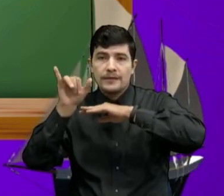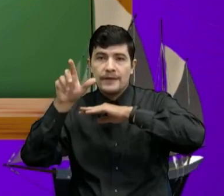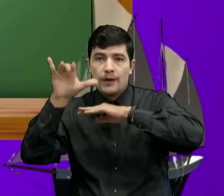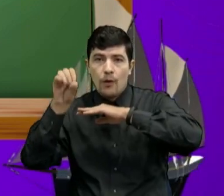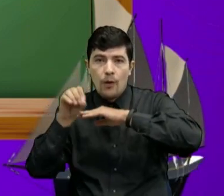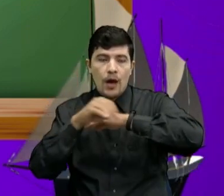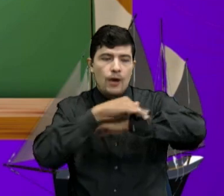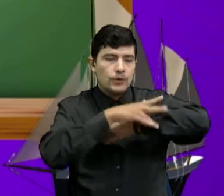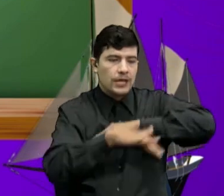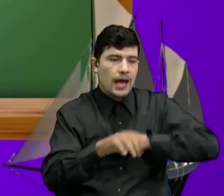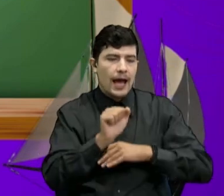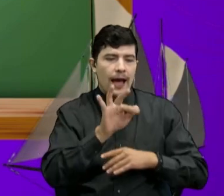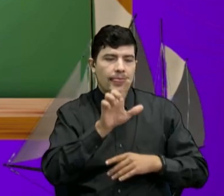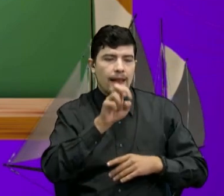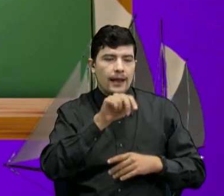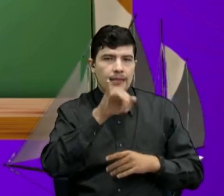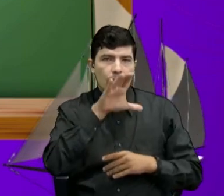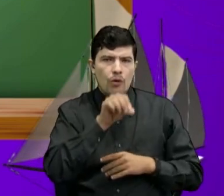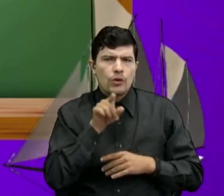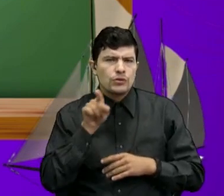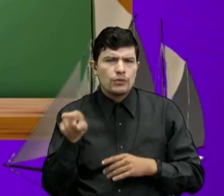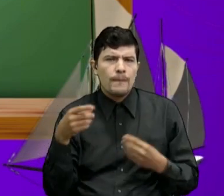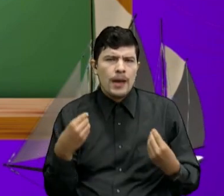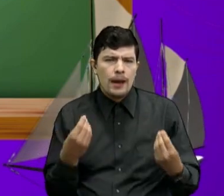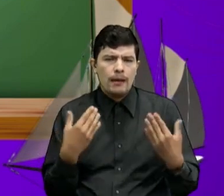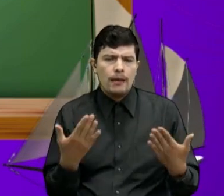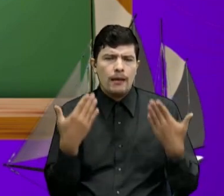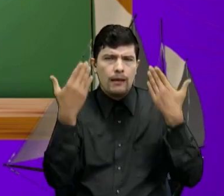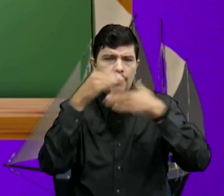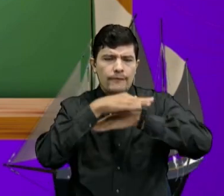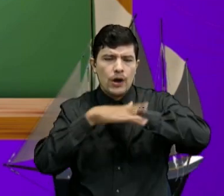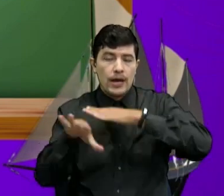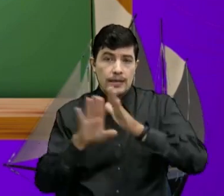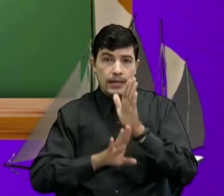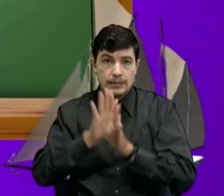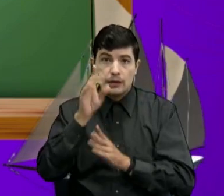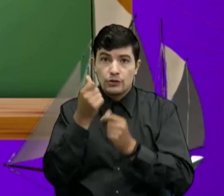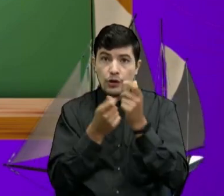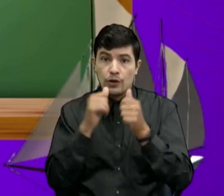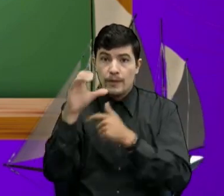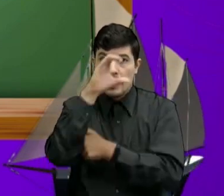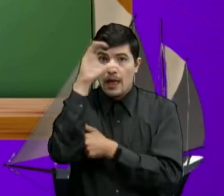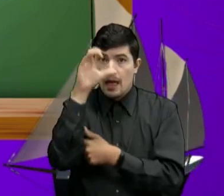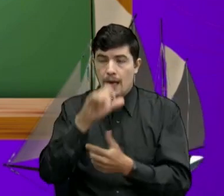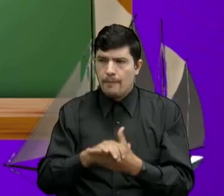importancia Para la economía Del país Bueno Ahorita el prof Les estaba ya como